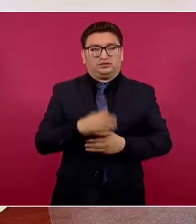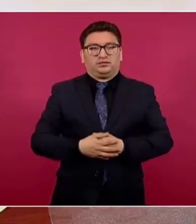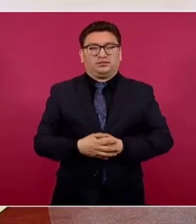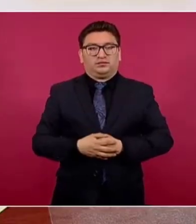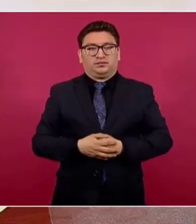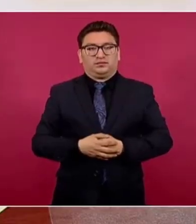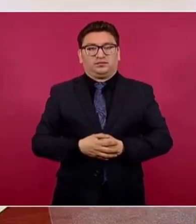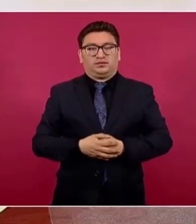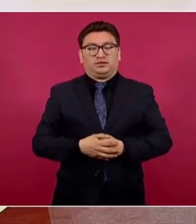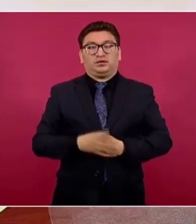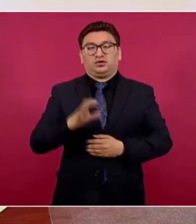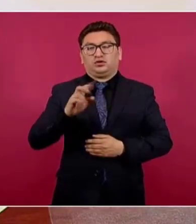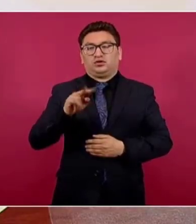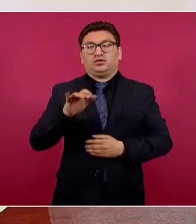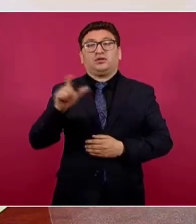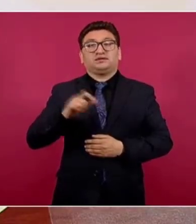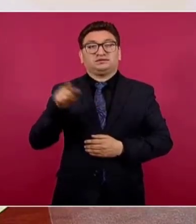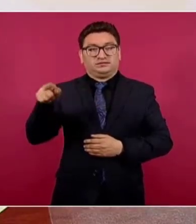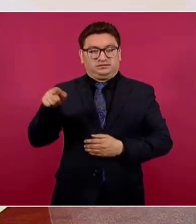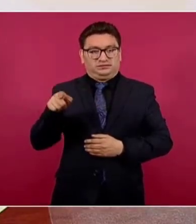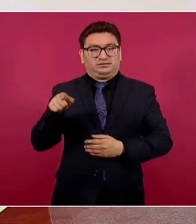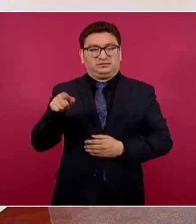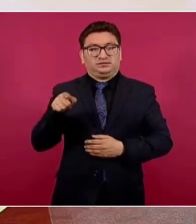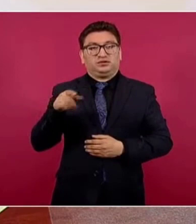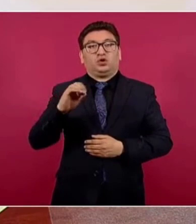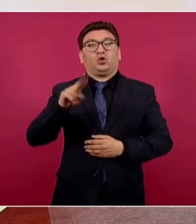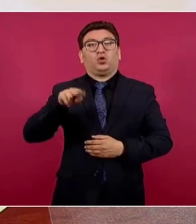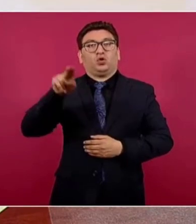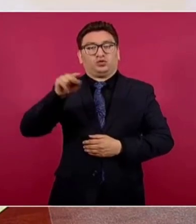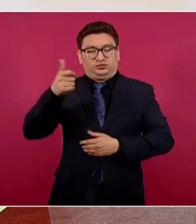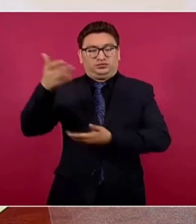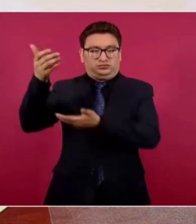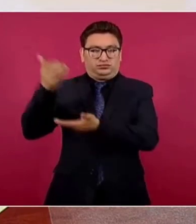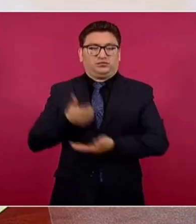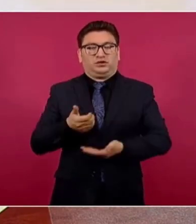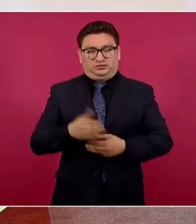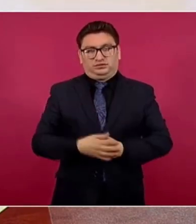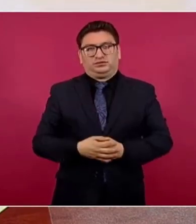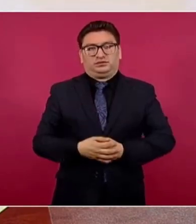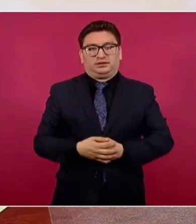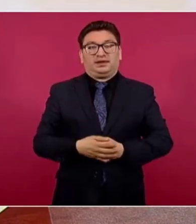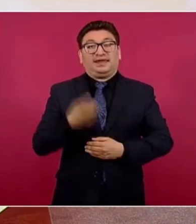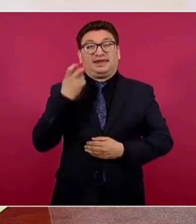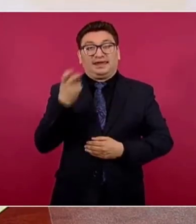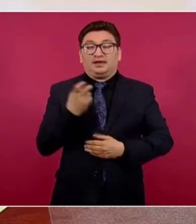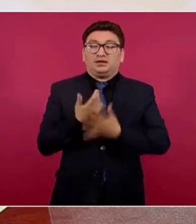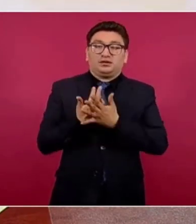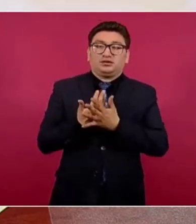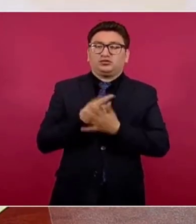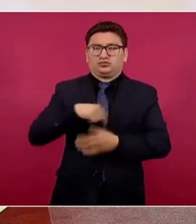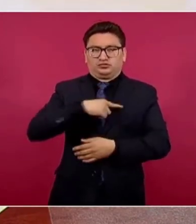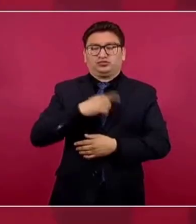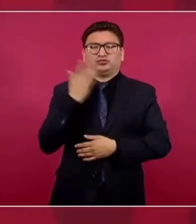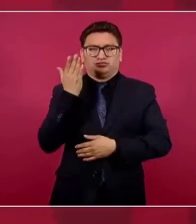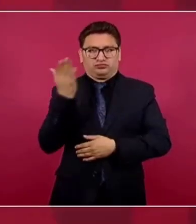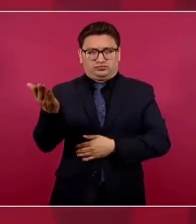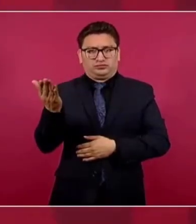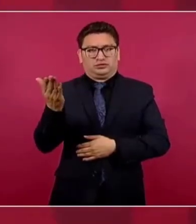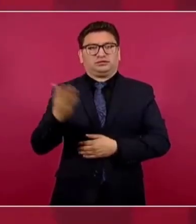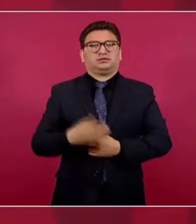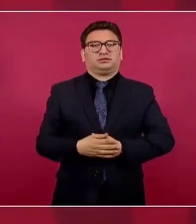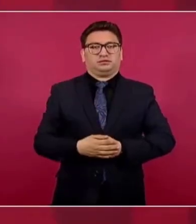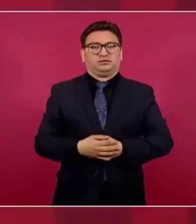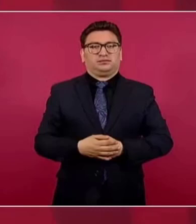COVAX de la ONU y estamos solicitando que